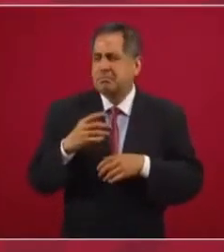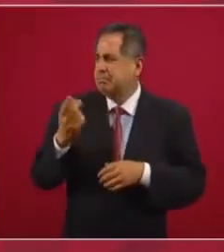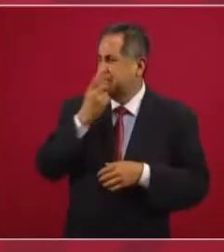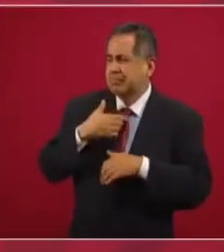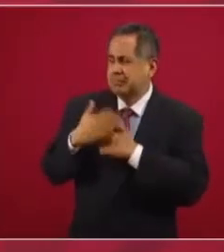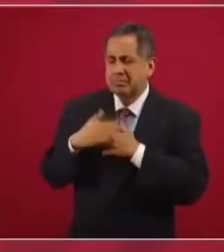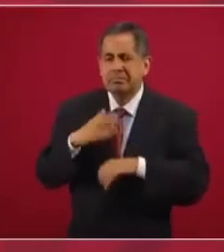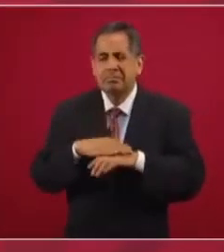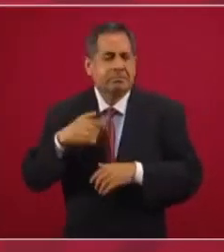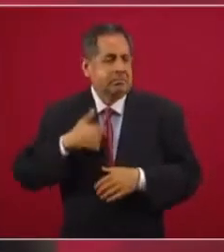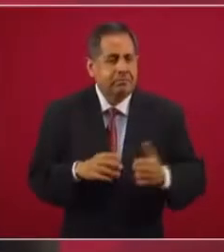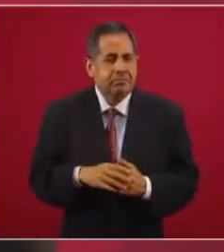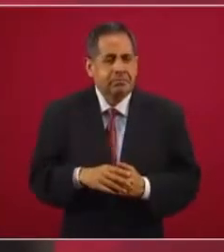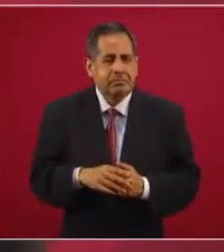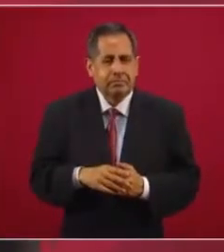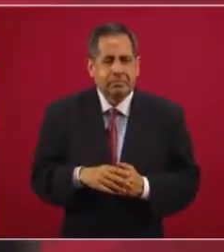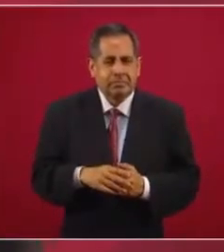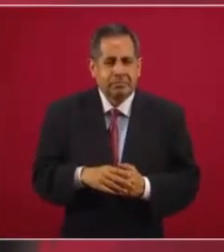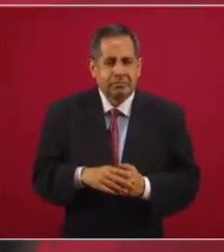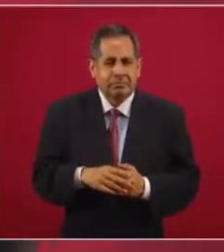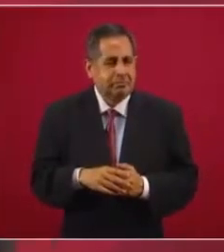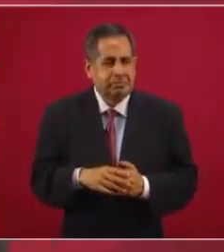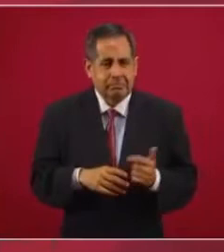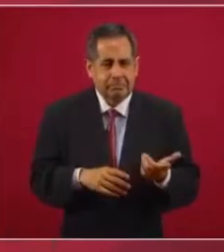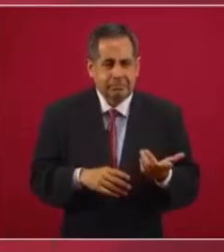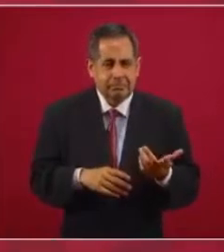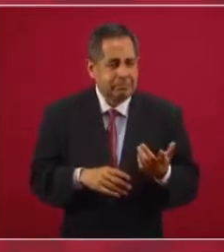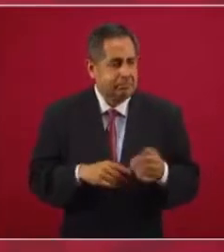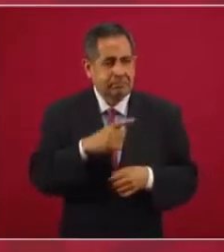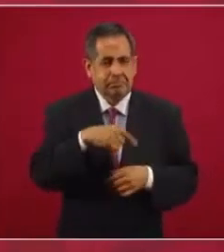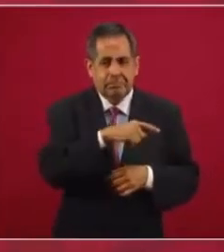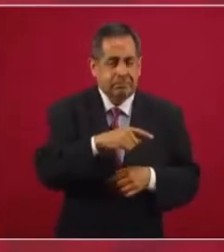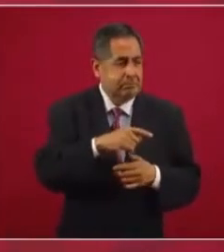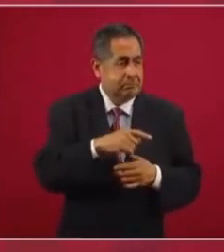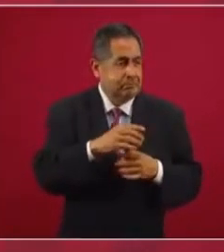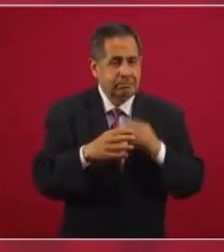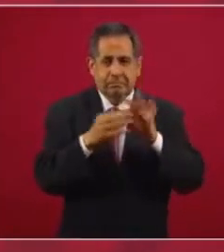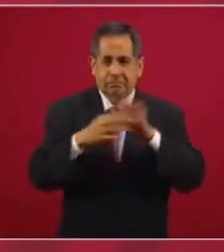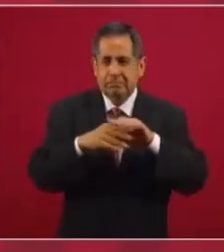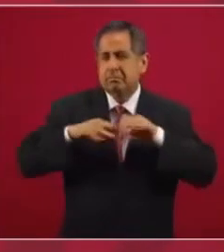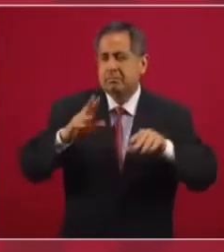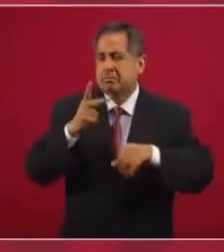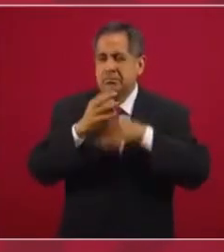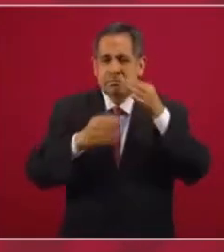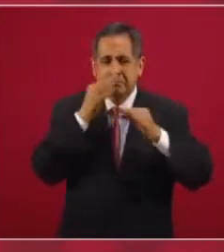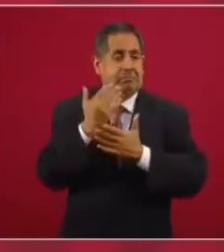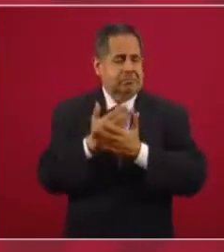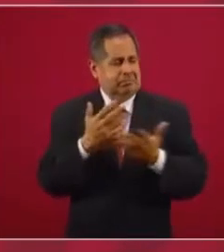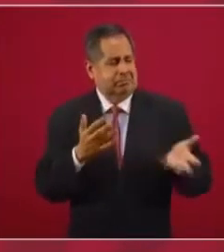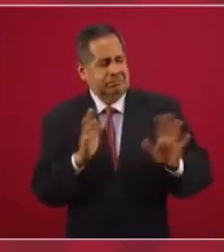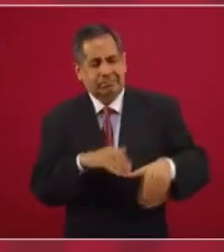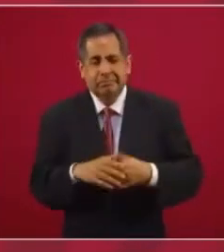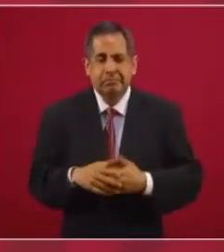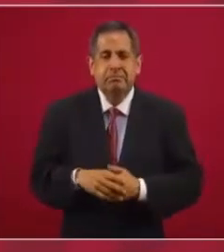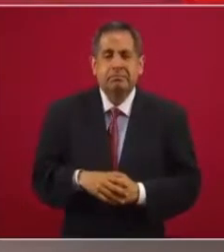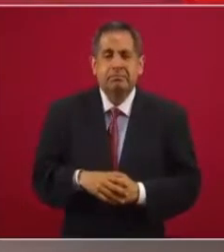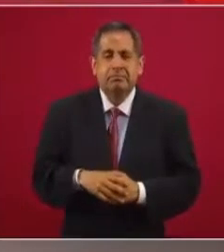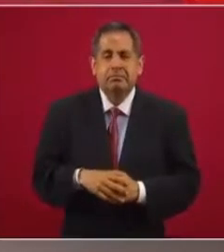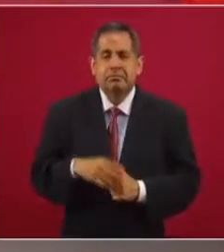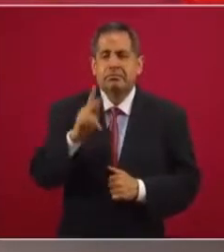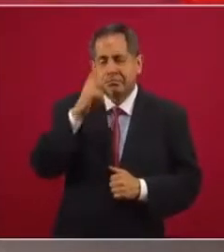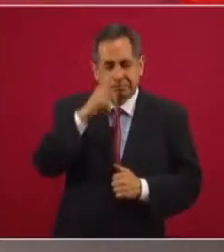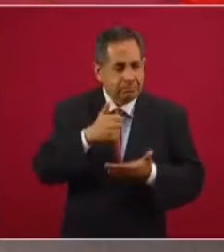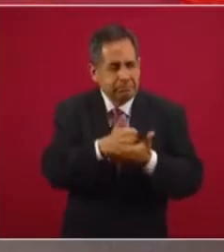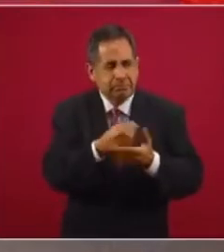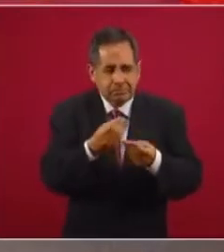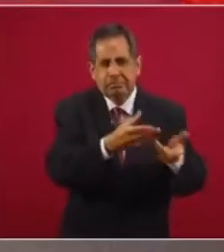no es cualquier propaganda la de aquí o la publicidad de la mañanera, pero